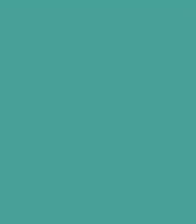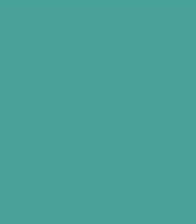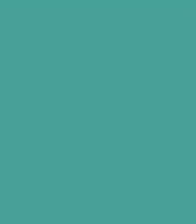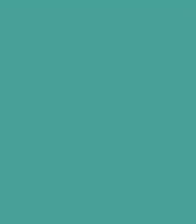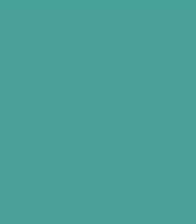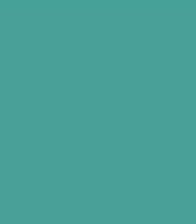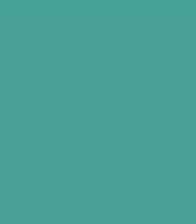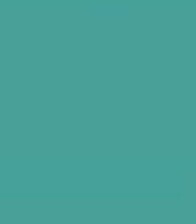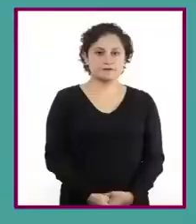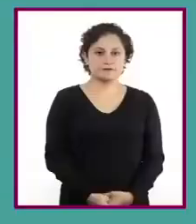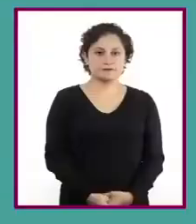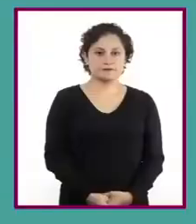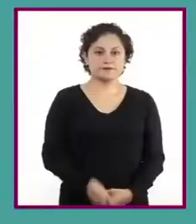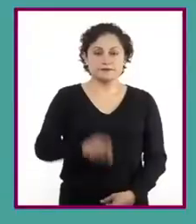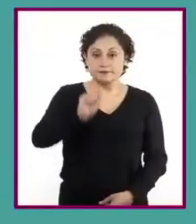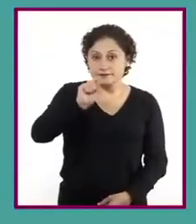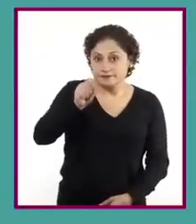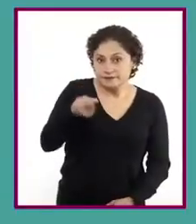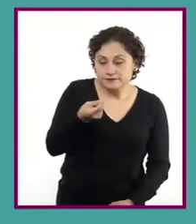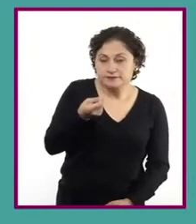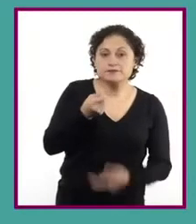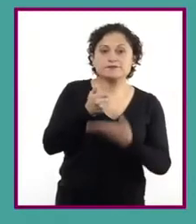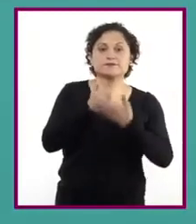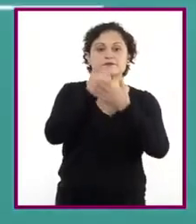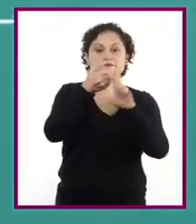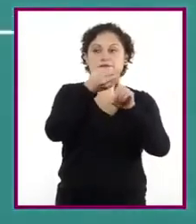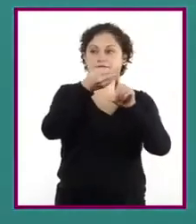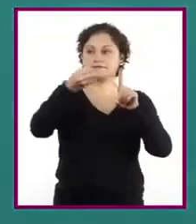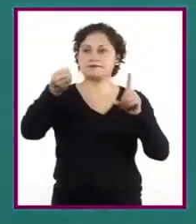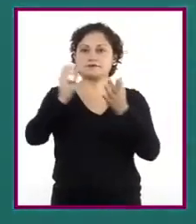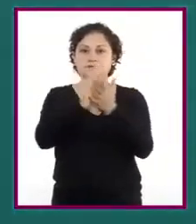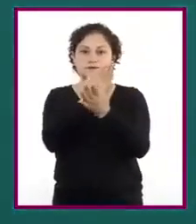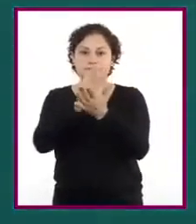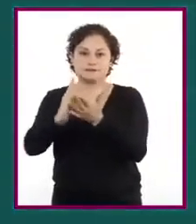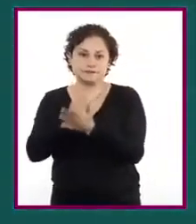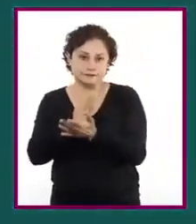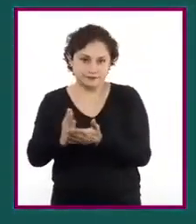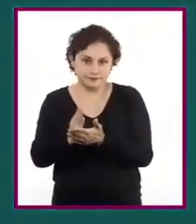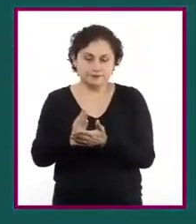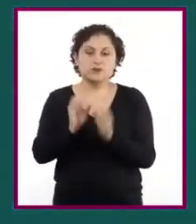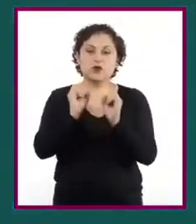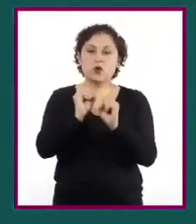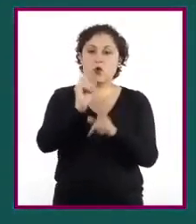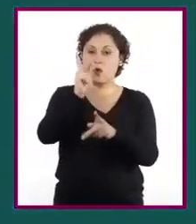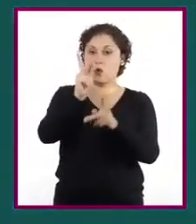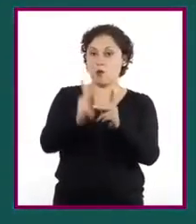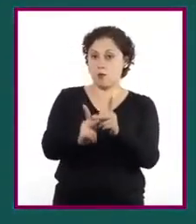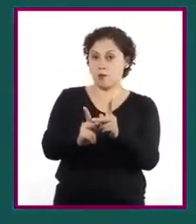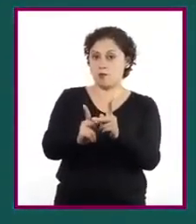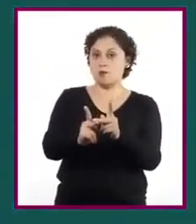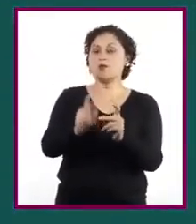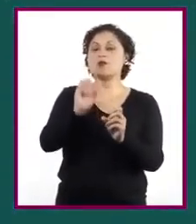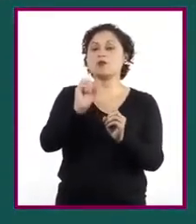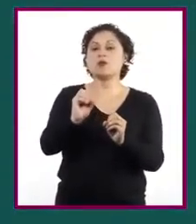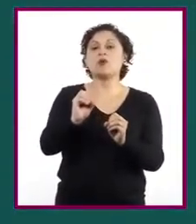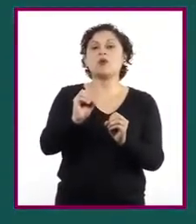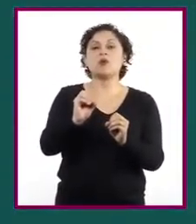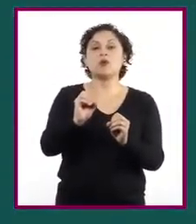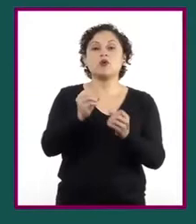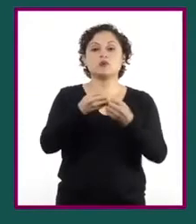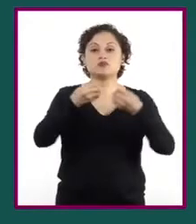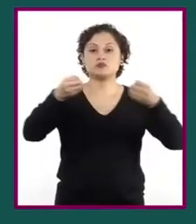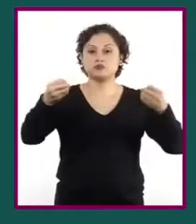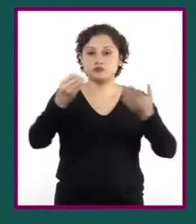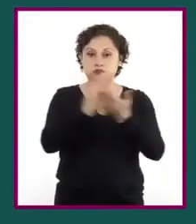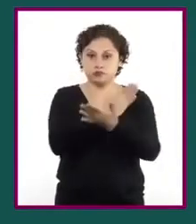Un signo que pausa ideas Puede enlistar, separar, enlazar,